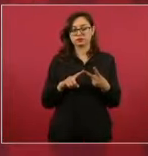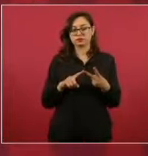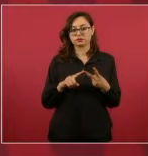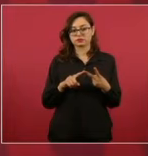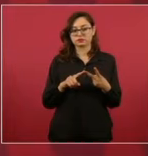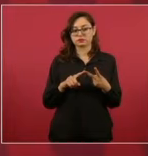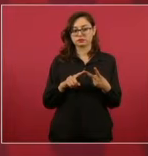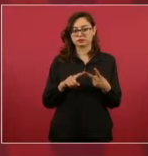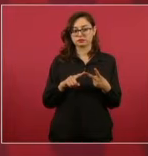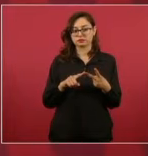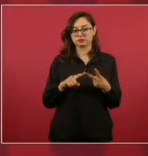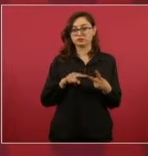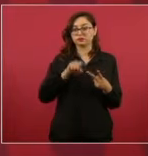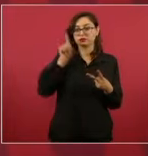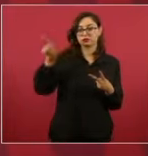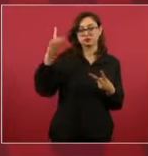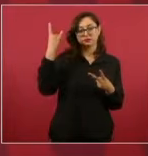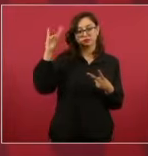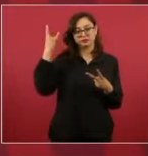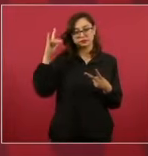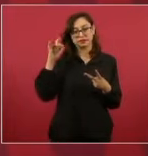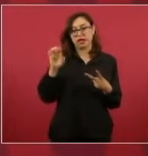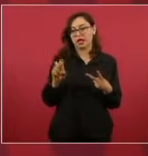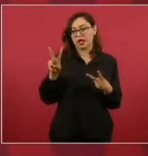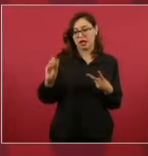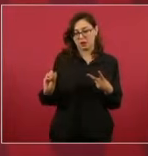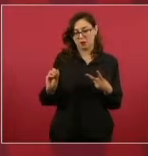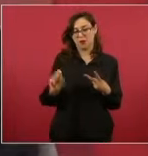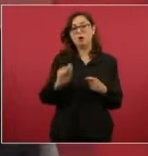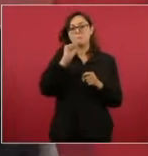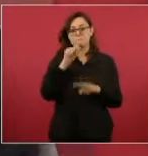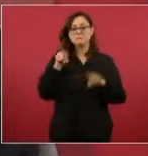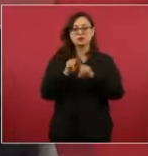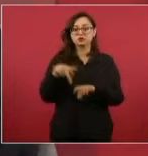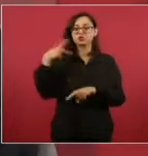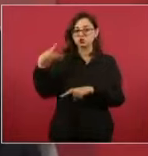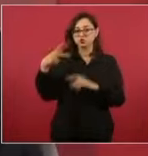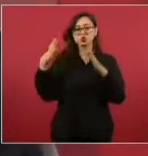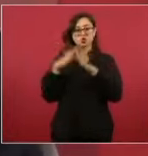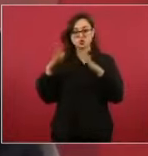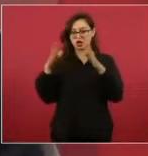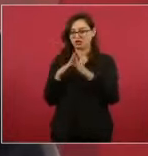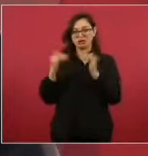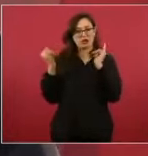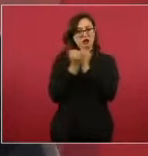que igual entraron a su domicilio